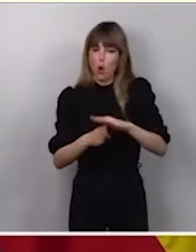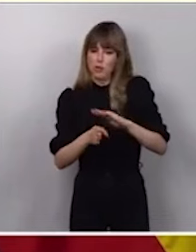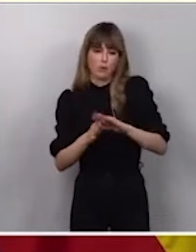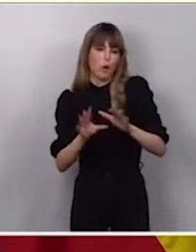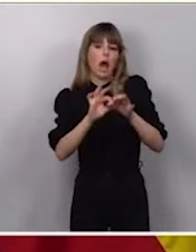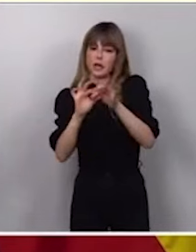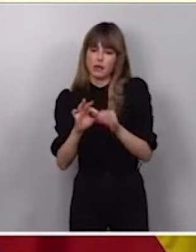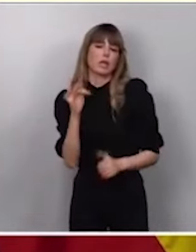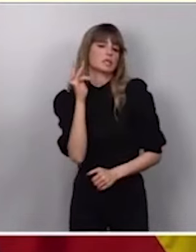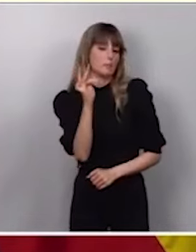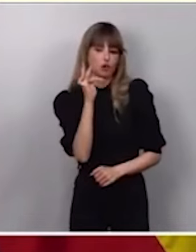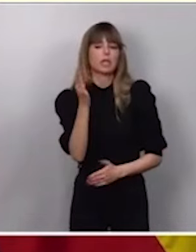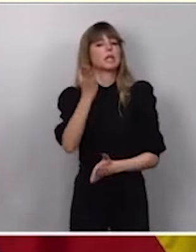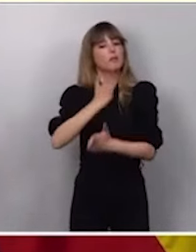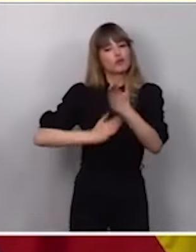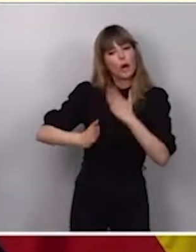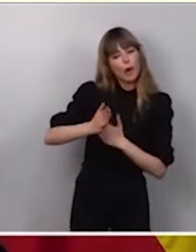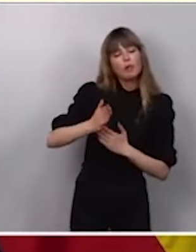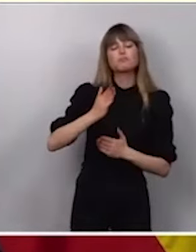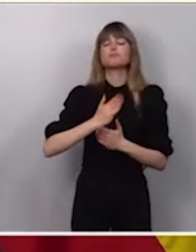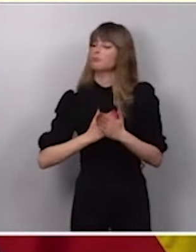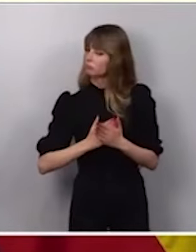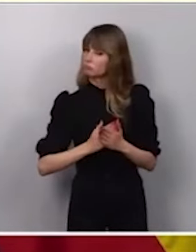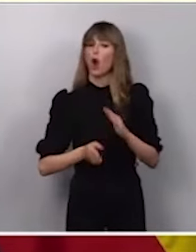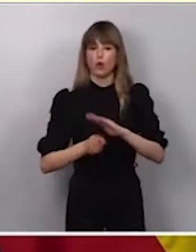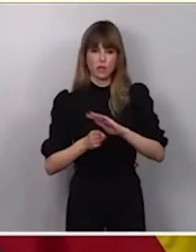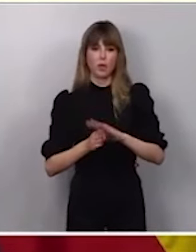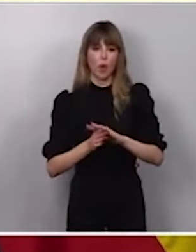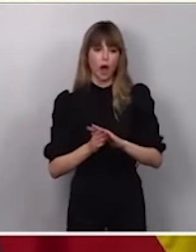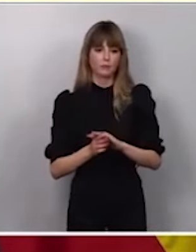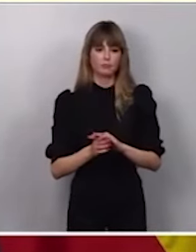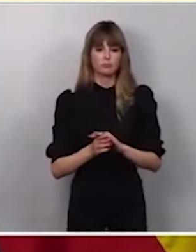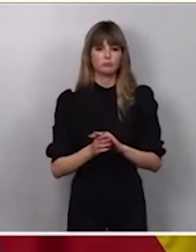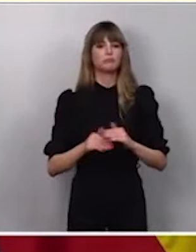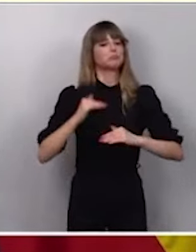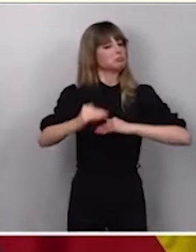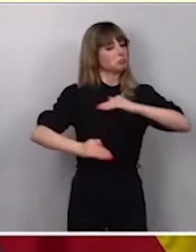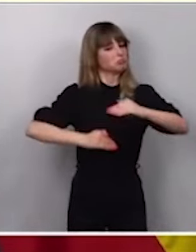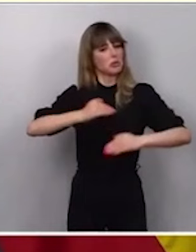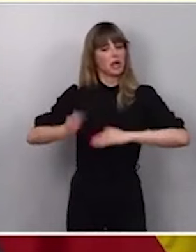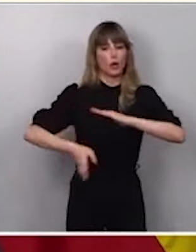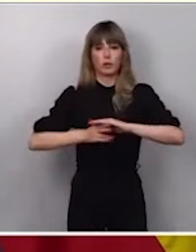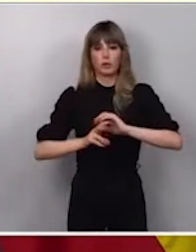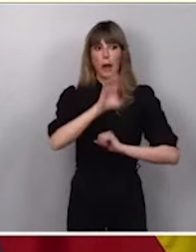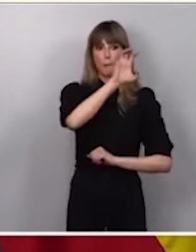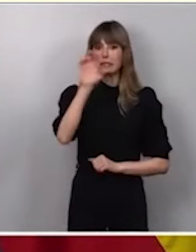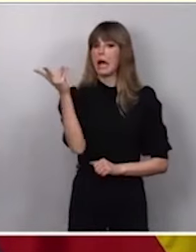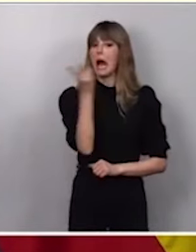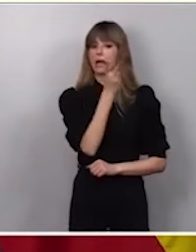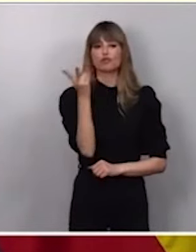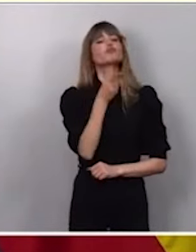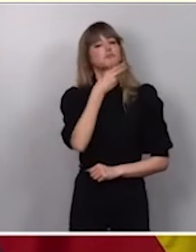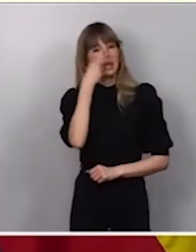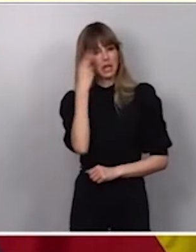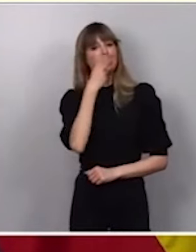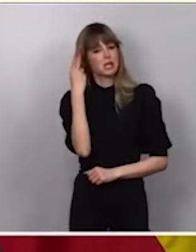unas relaciones buenas, positivas, de colaboración, de cooperación. Y, bueno, pues seguiremos avanzando. Porque a las dos países, evidentemente, nos